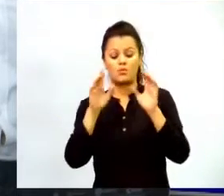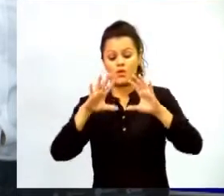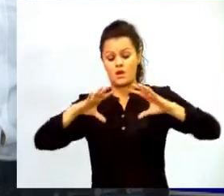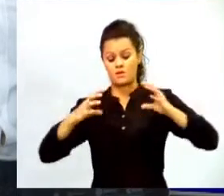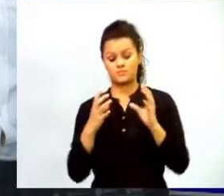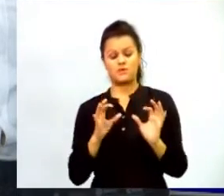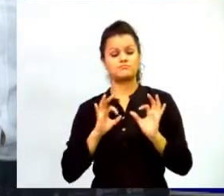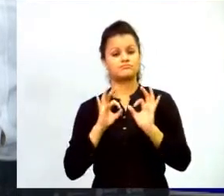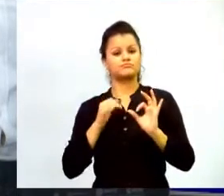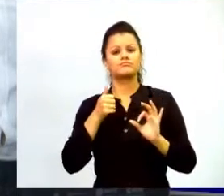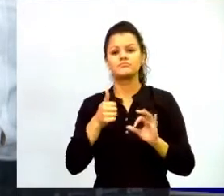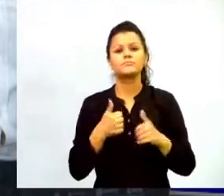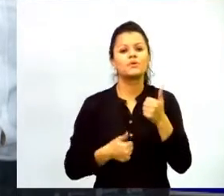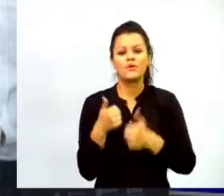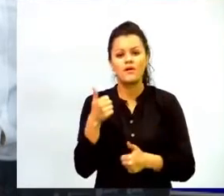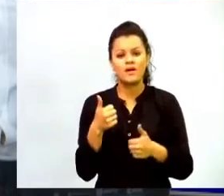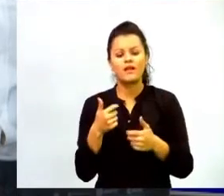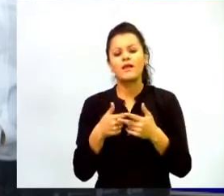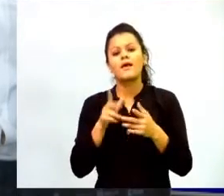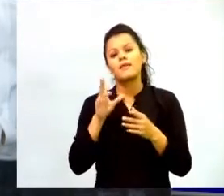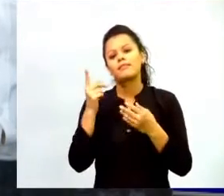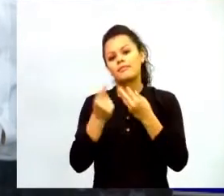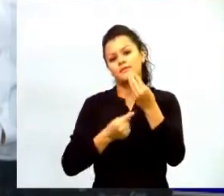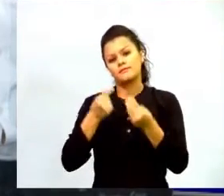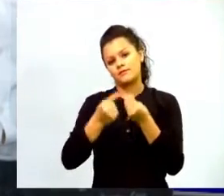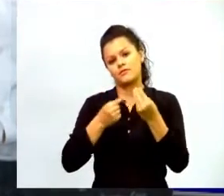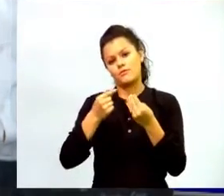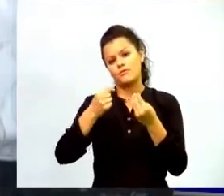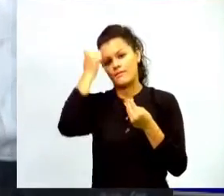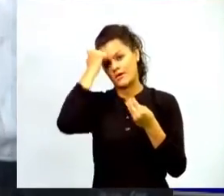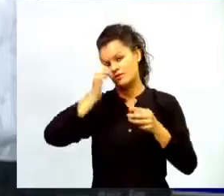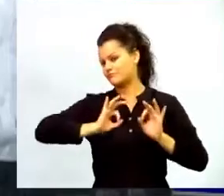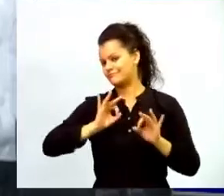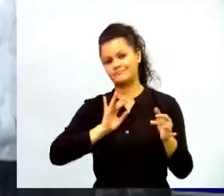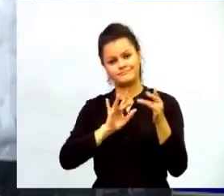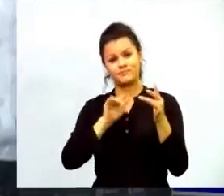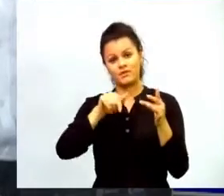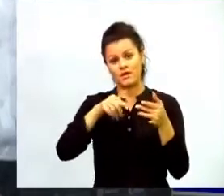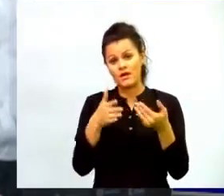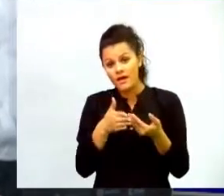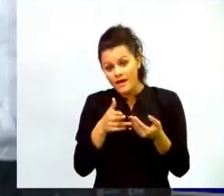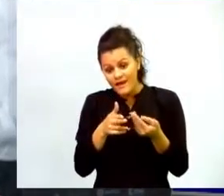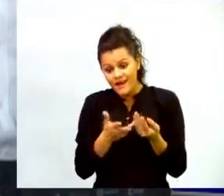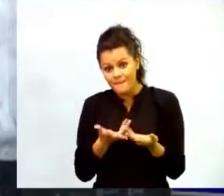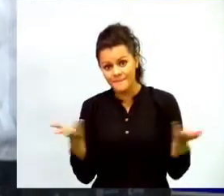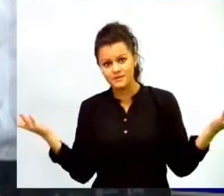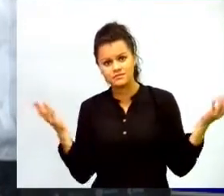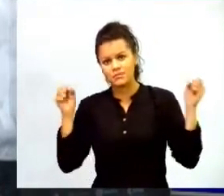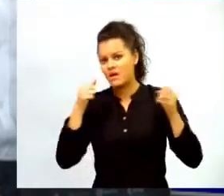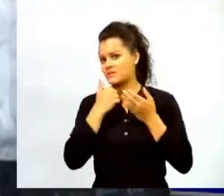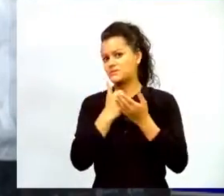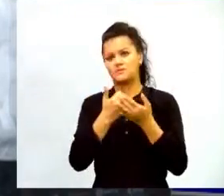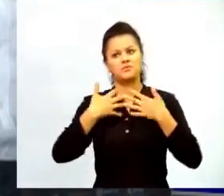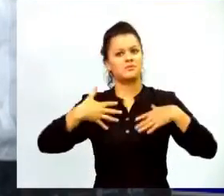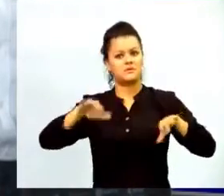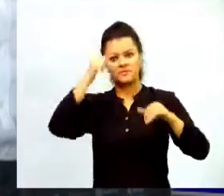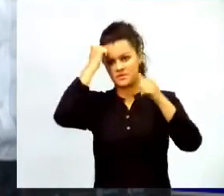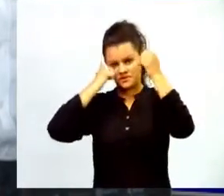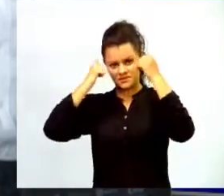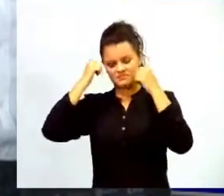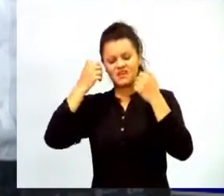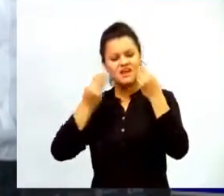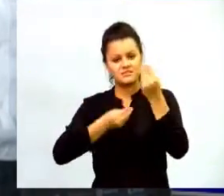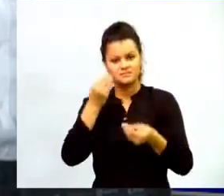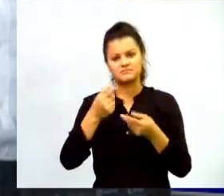cápsula indudablemente está en el diseño pedagógico propio estas herramientas van a permitirle a cualquier docente vehicular video pantalla